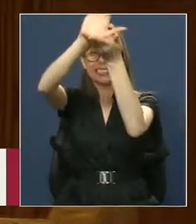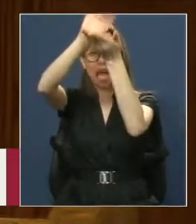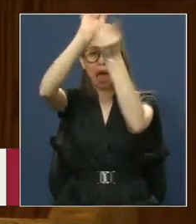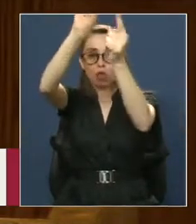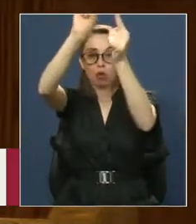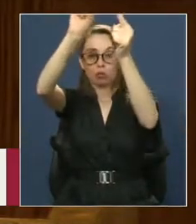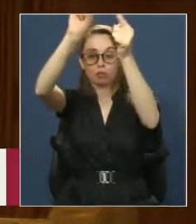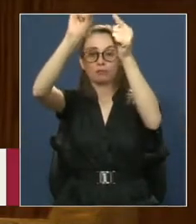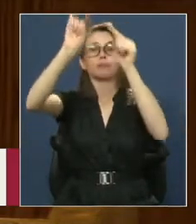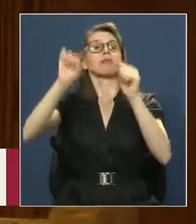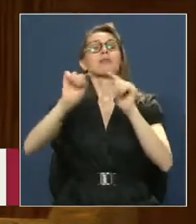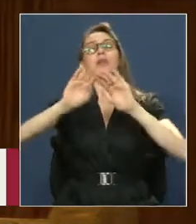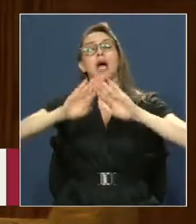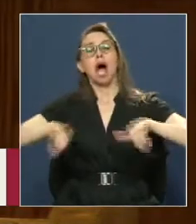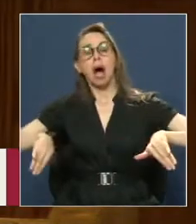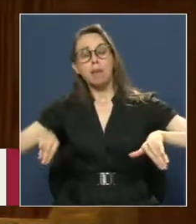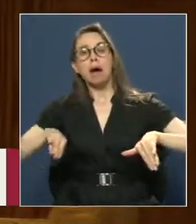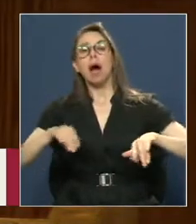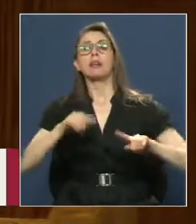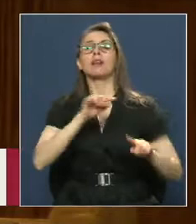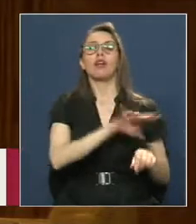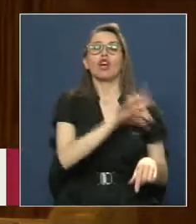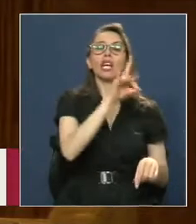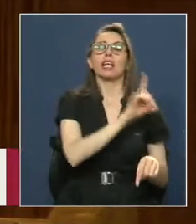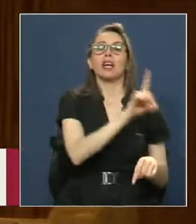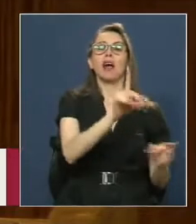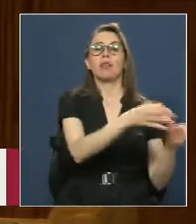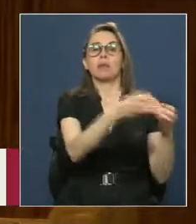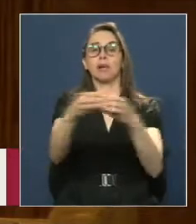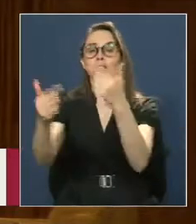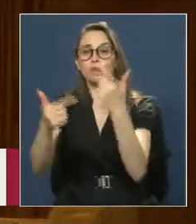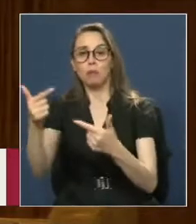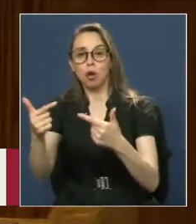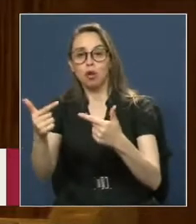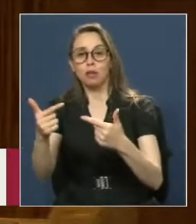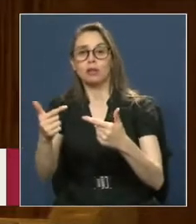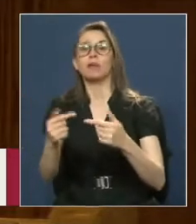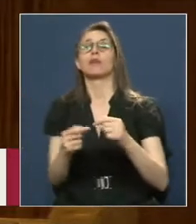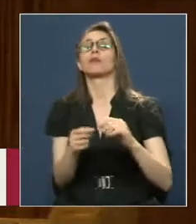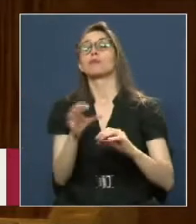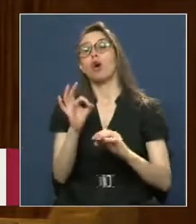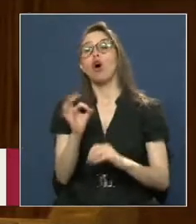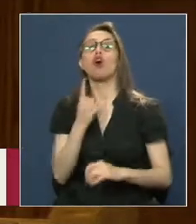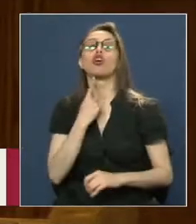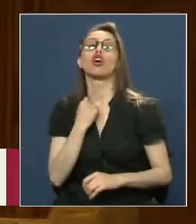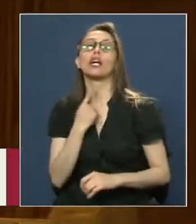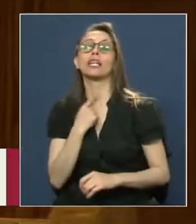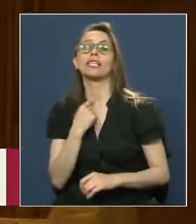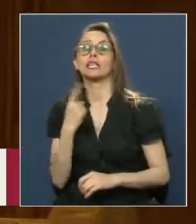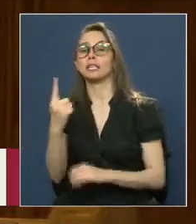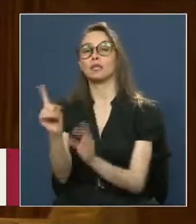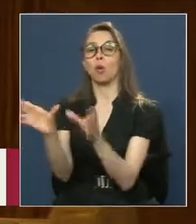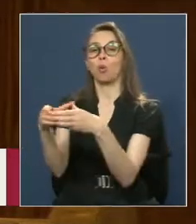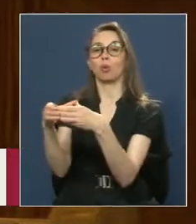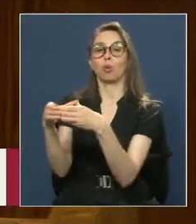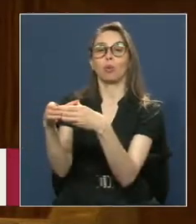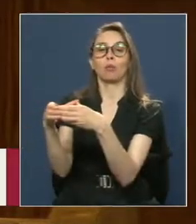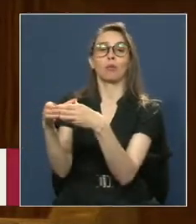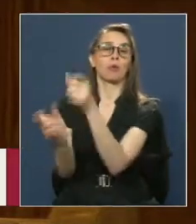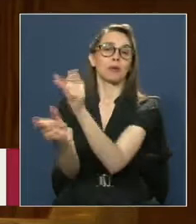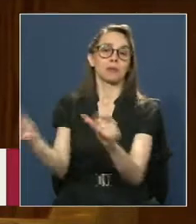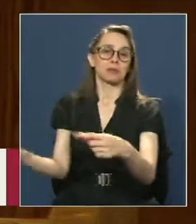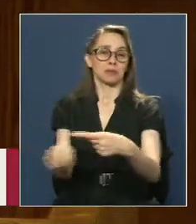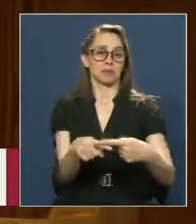legítimas opciones De los partidos O los intereses De determinados segmentos de la sociedad